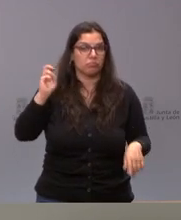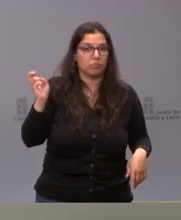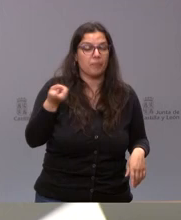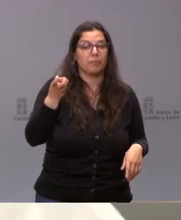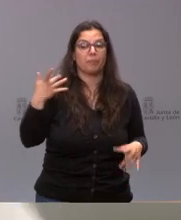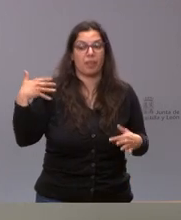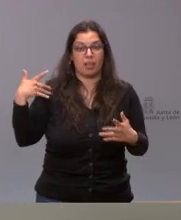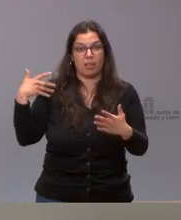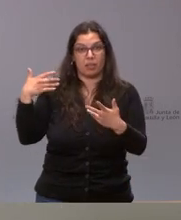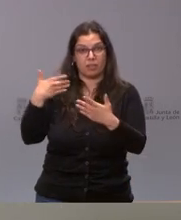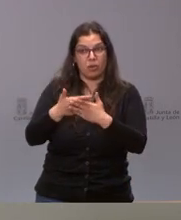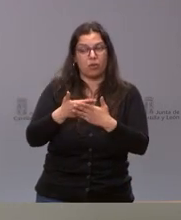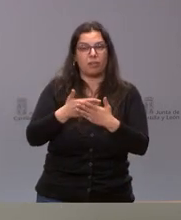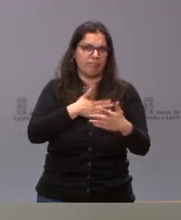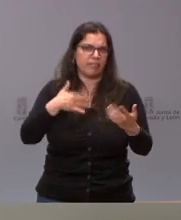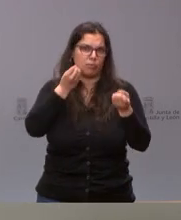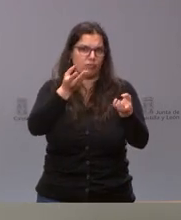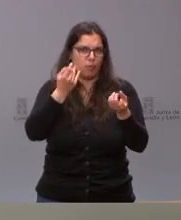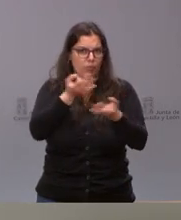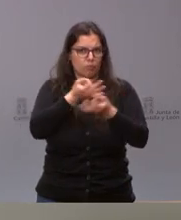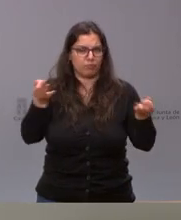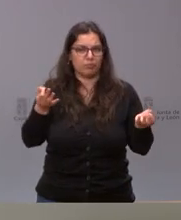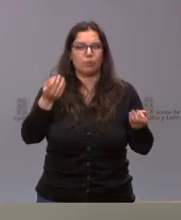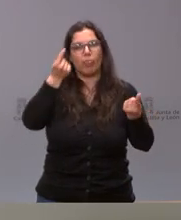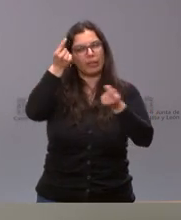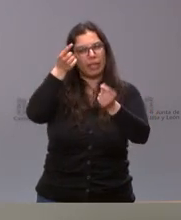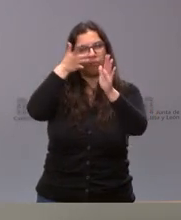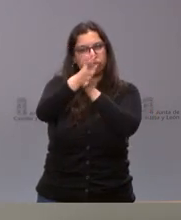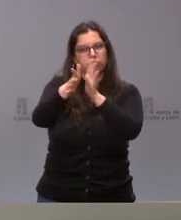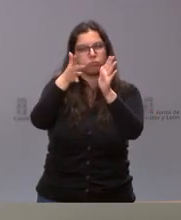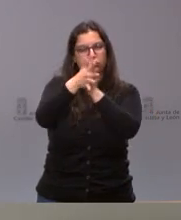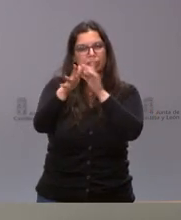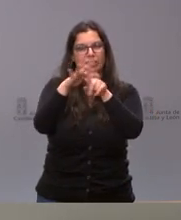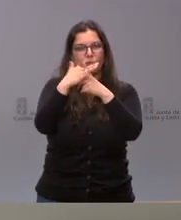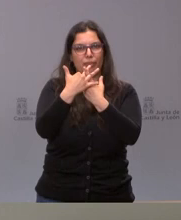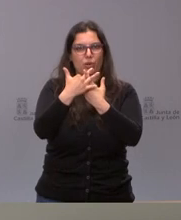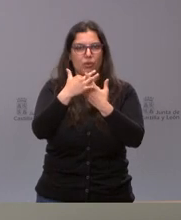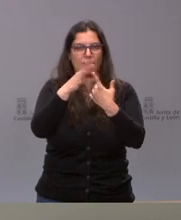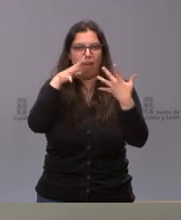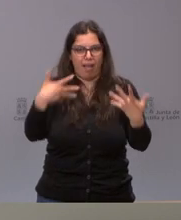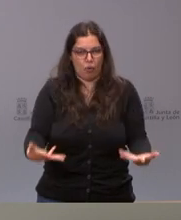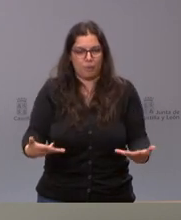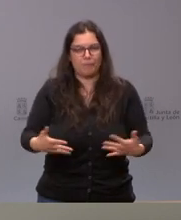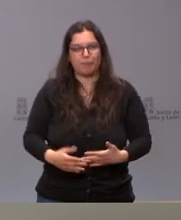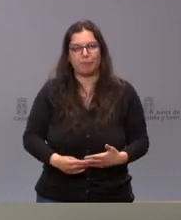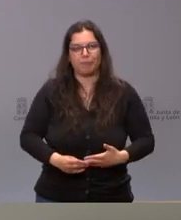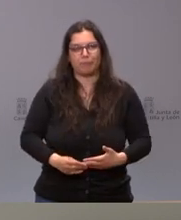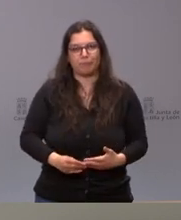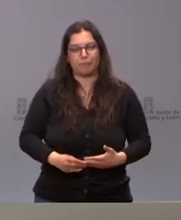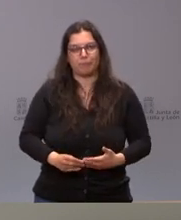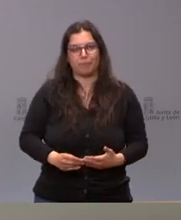para tenerles perfectamente informados. Pues paso a detallarles cuál es la situación actual del